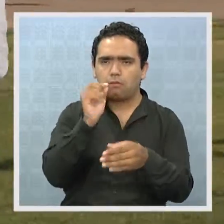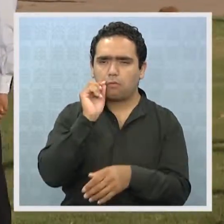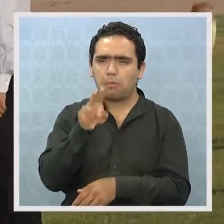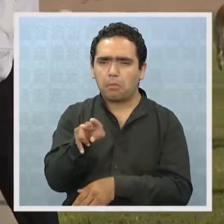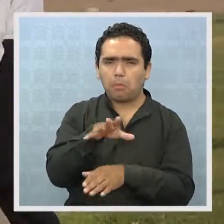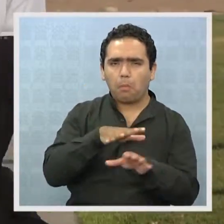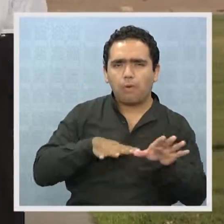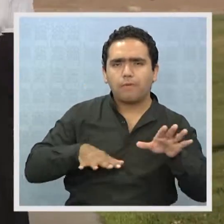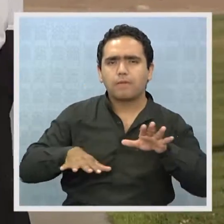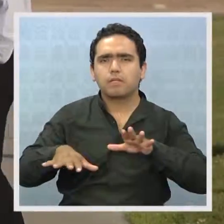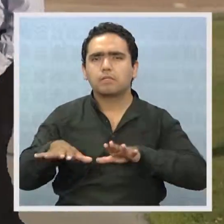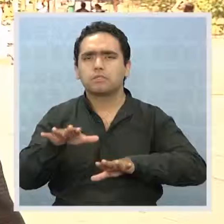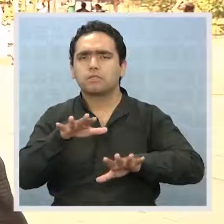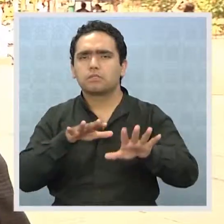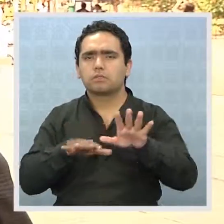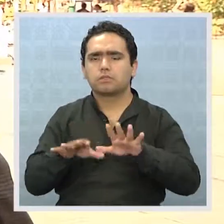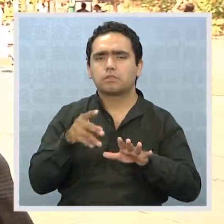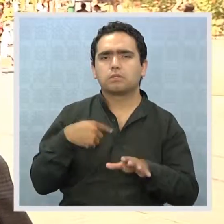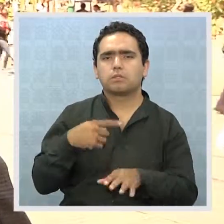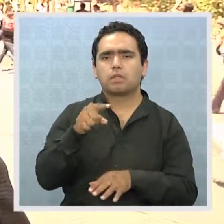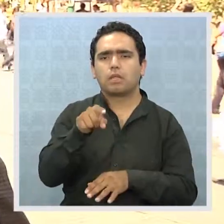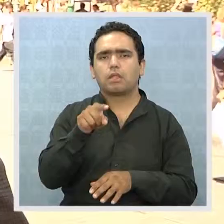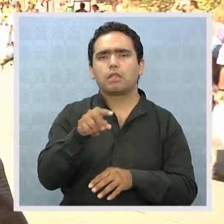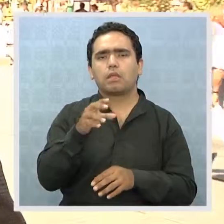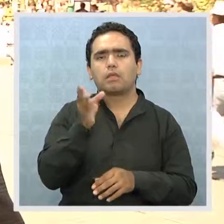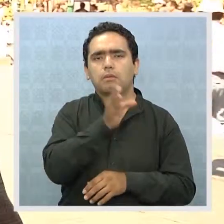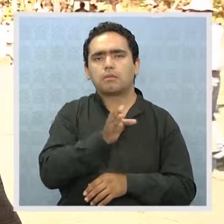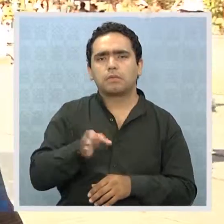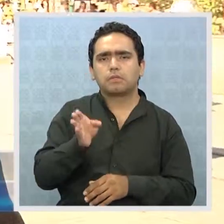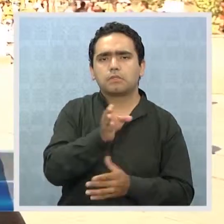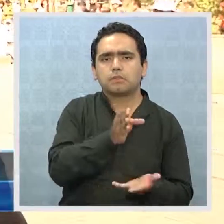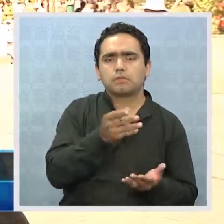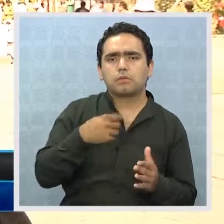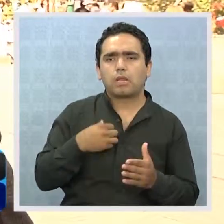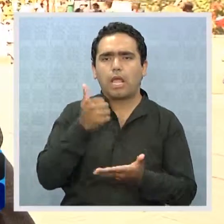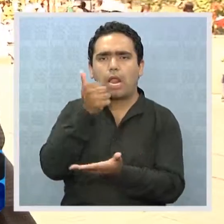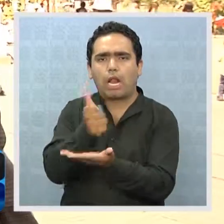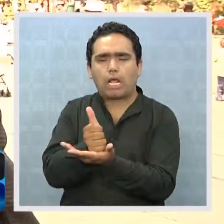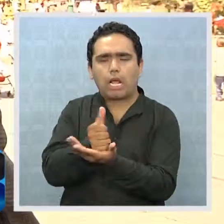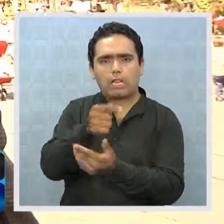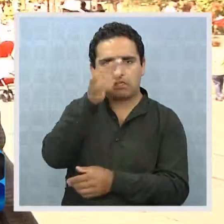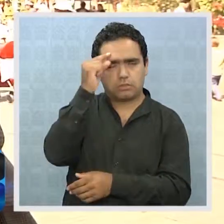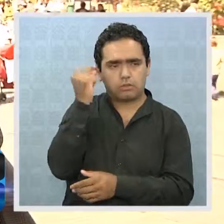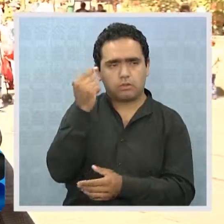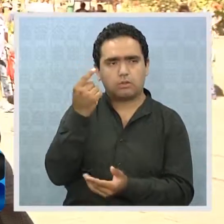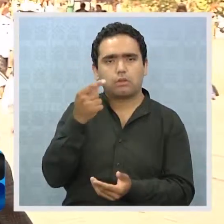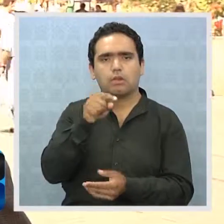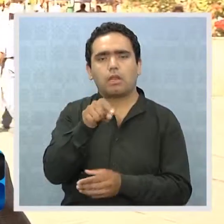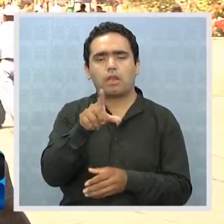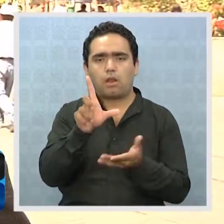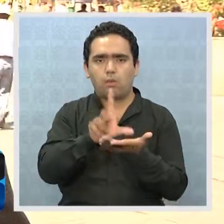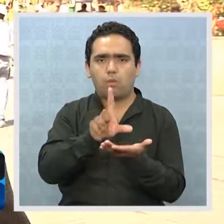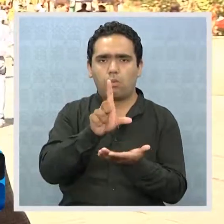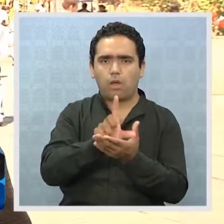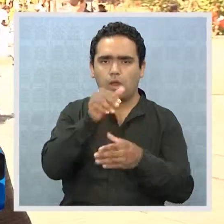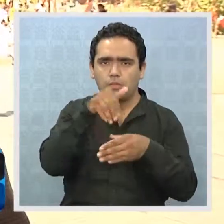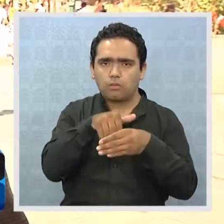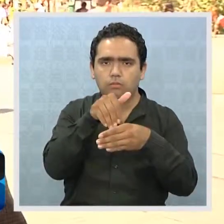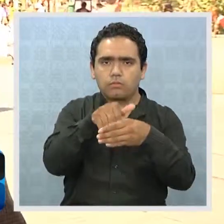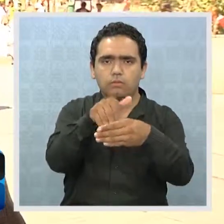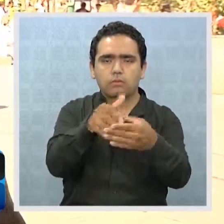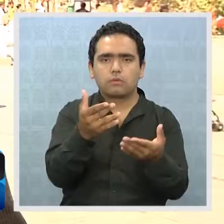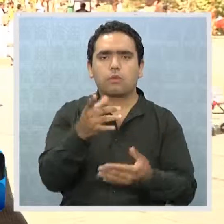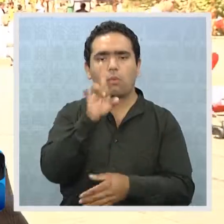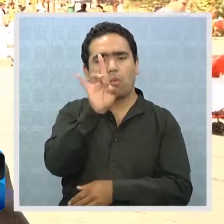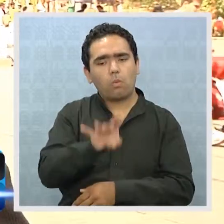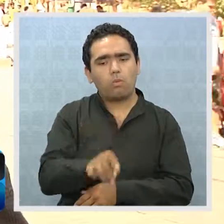una movilización inusual de operadores electorales del alcalde Soria, en el único reciente de